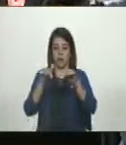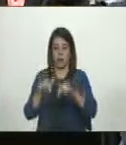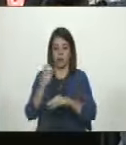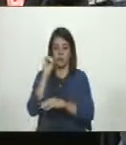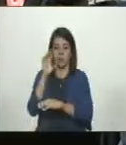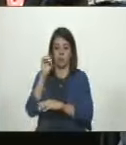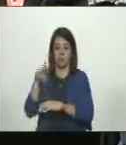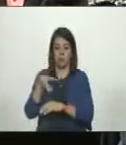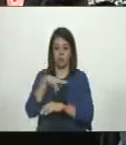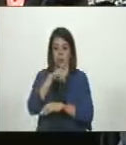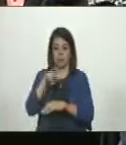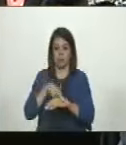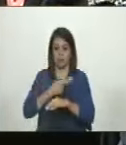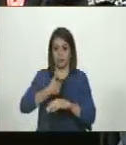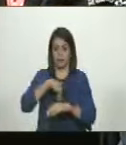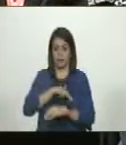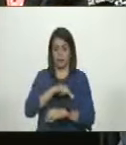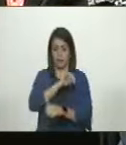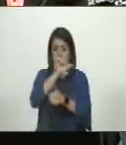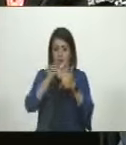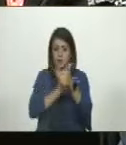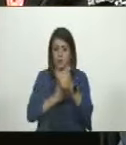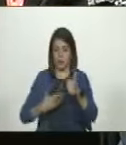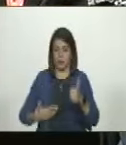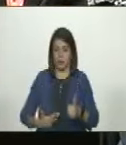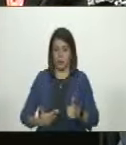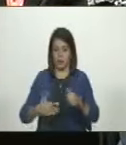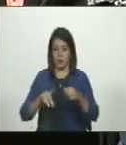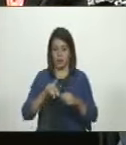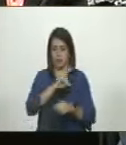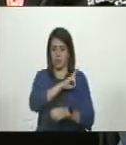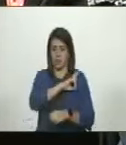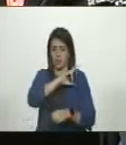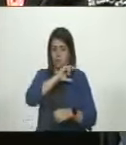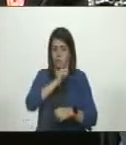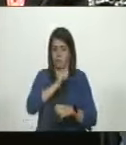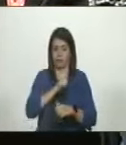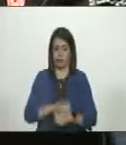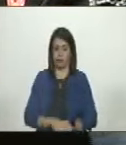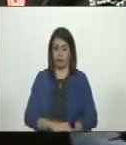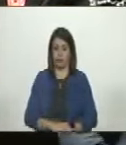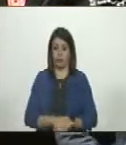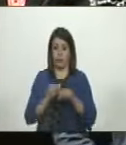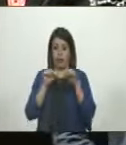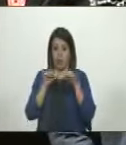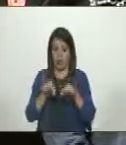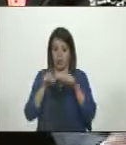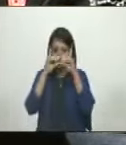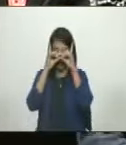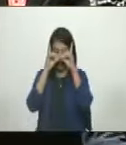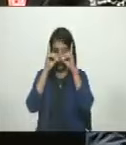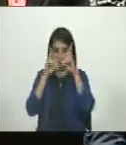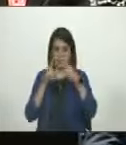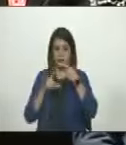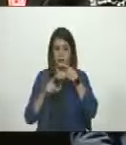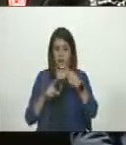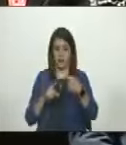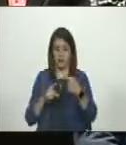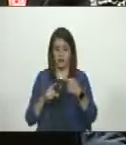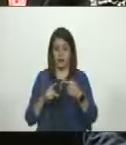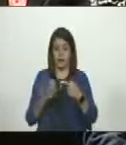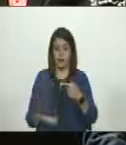Asamblea Nacional por nuestra vicepresidenta ejecutiva. En ese sentido se